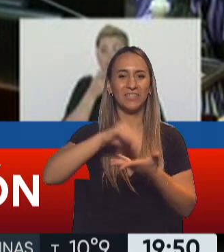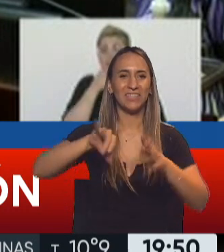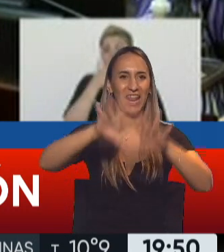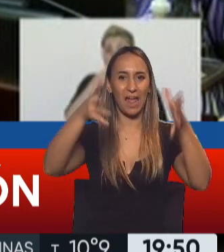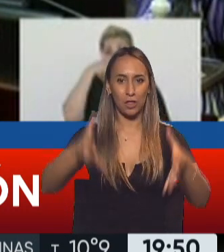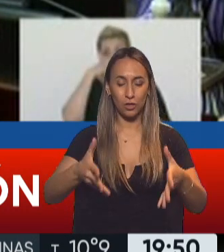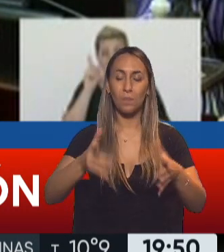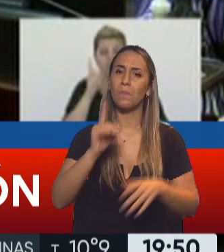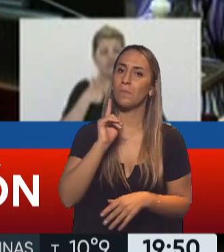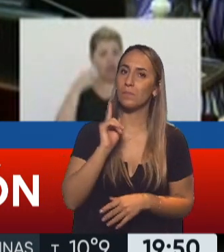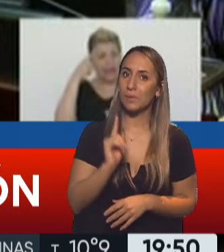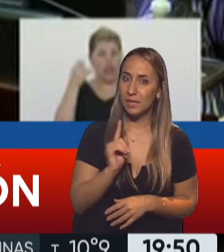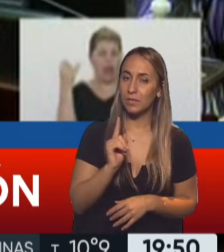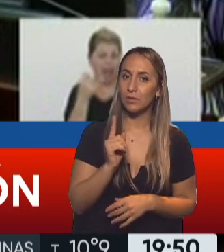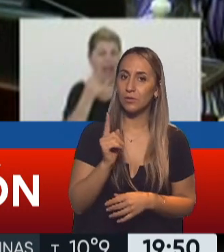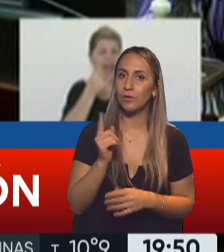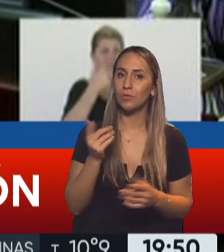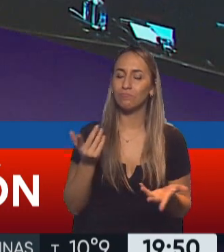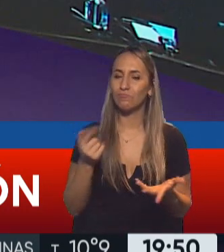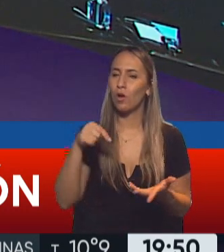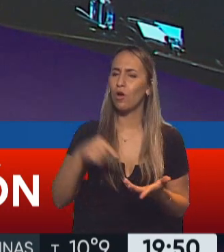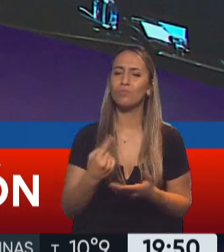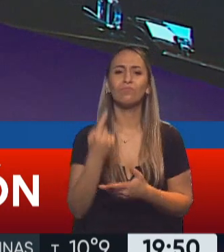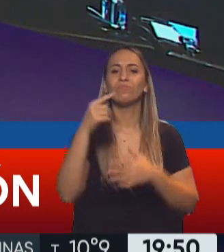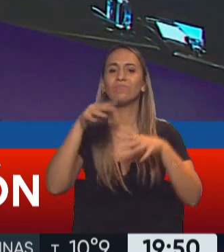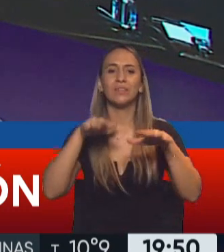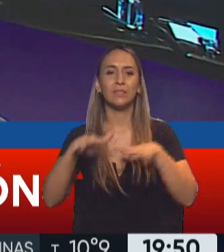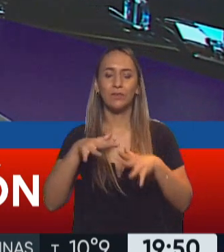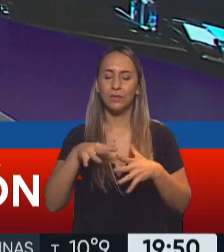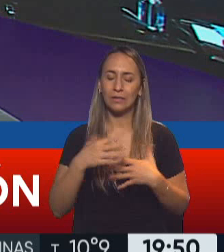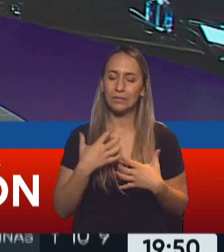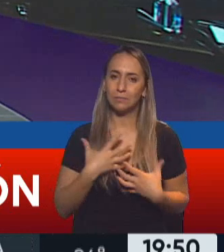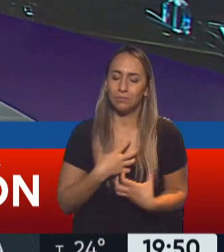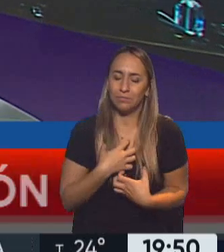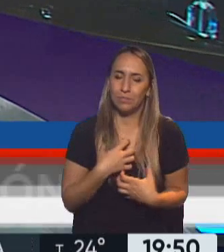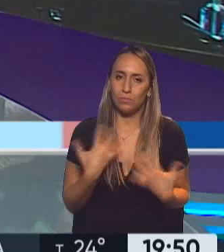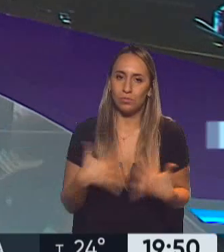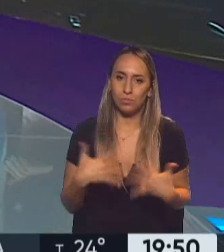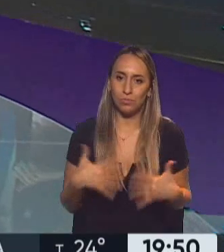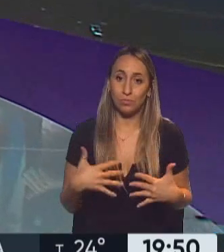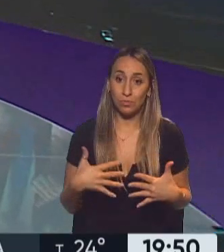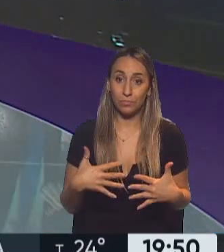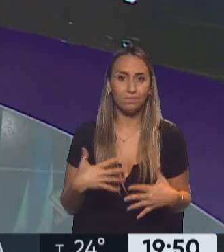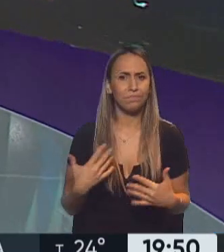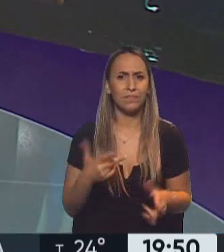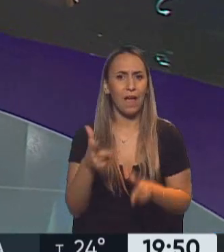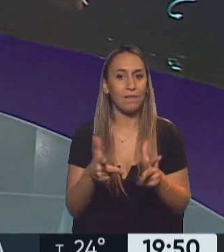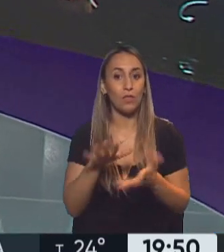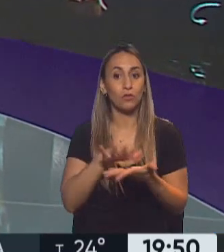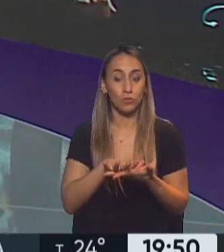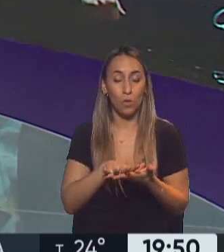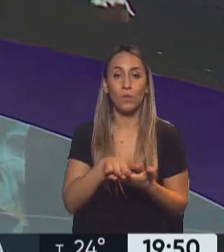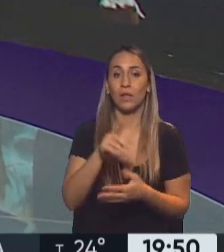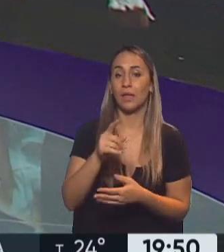Pero hubo un hecho hoy que causó conmoción en todos. Y estoy refiriéndome a la renuncia